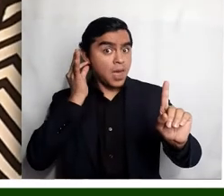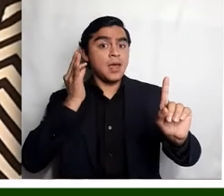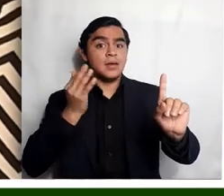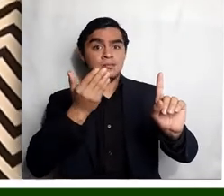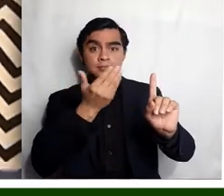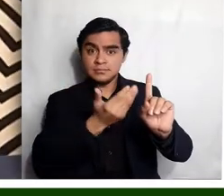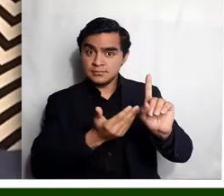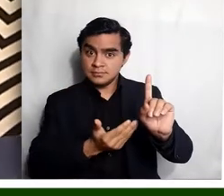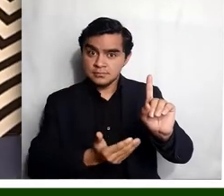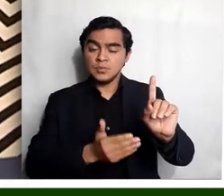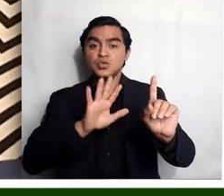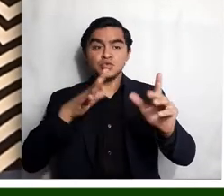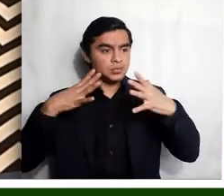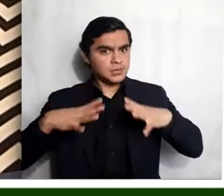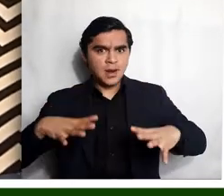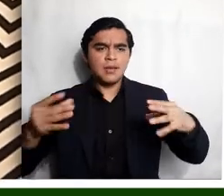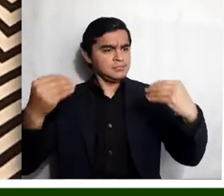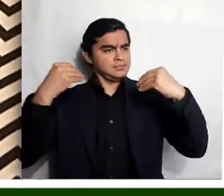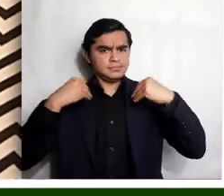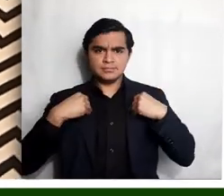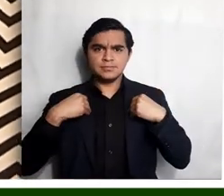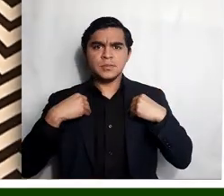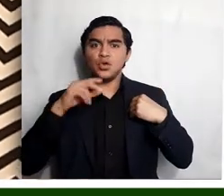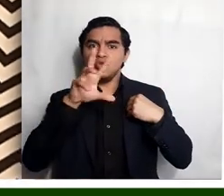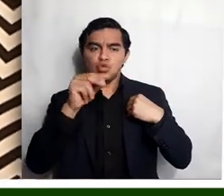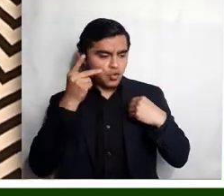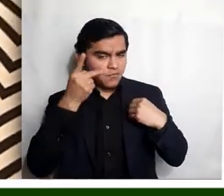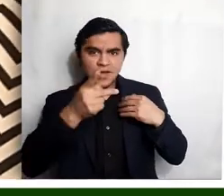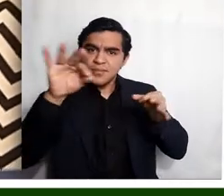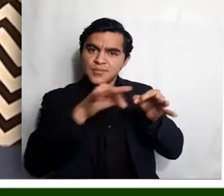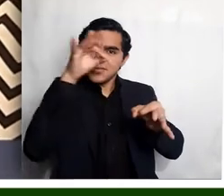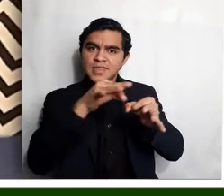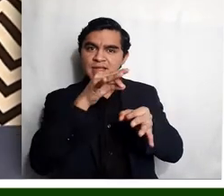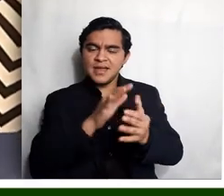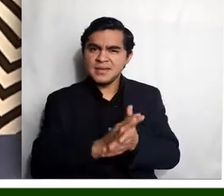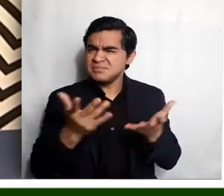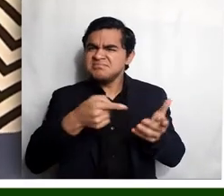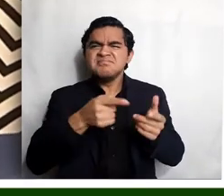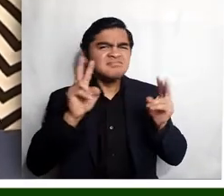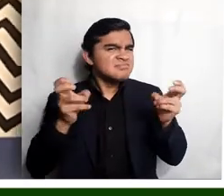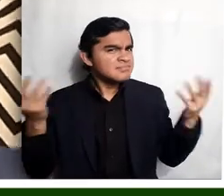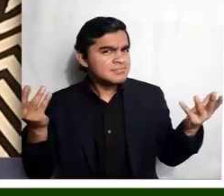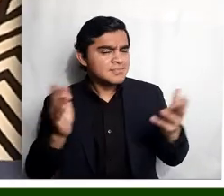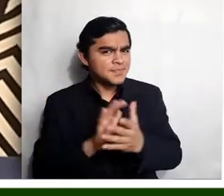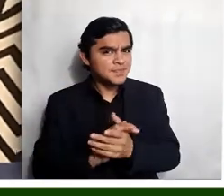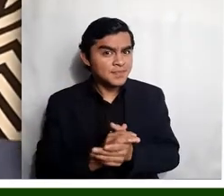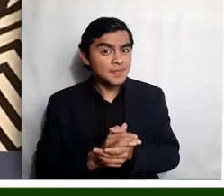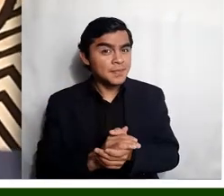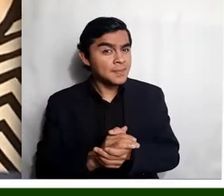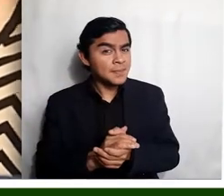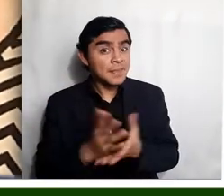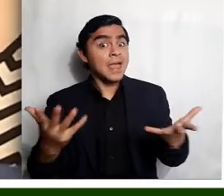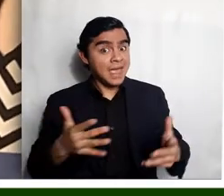asentada, con su traje puesto, que no se le ve puntada. ¿Cuál es? Es